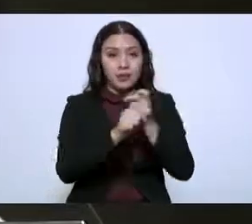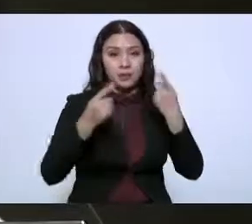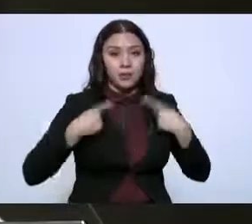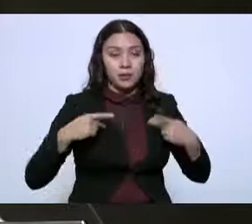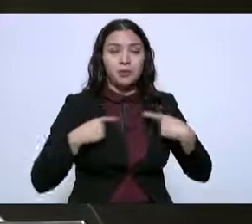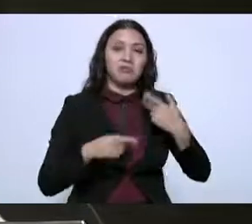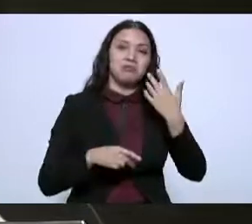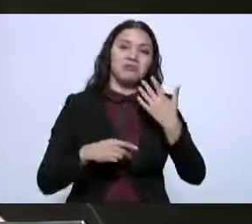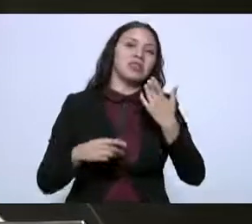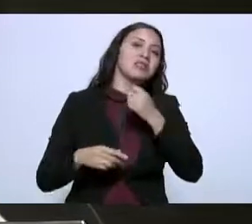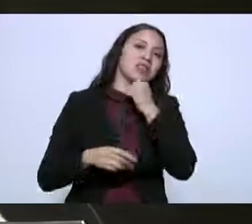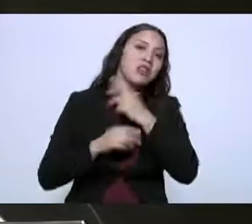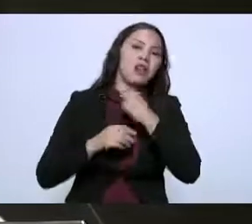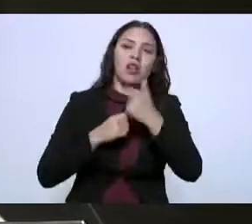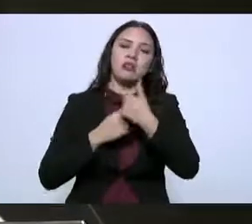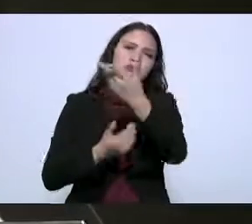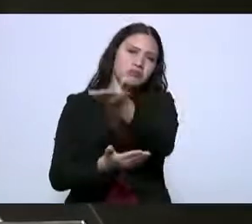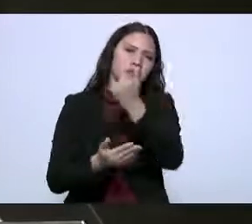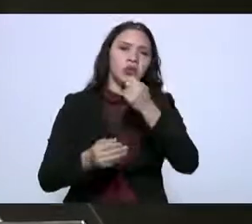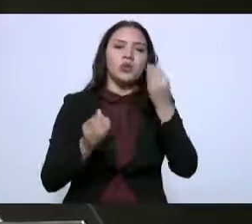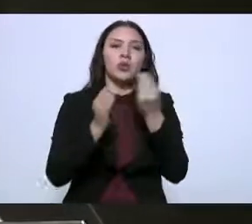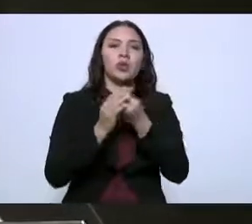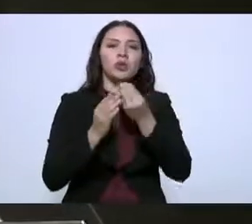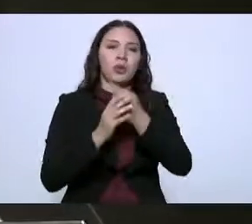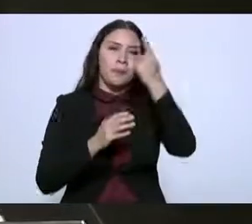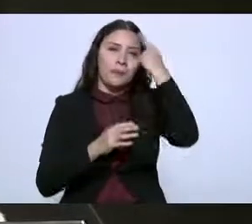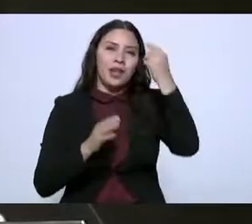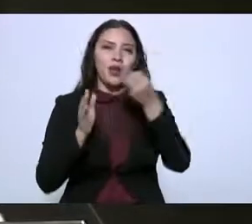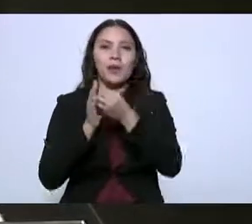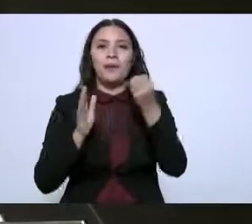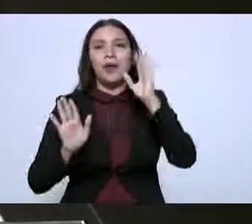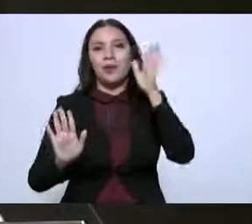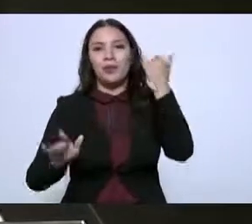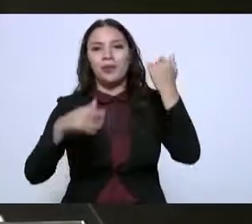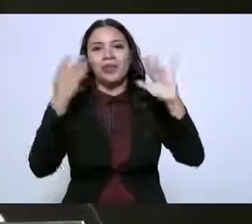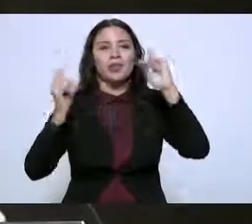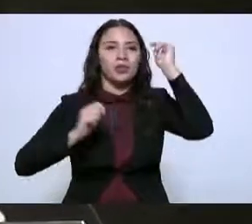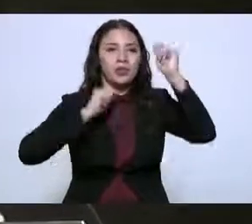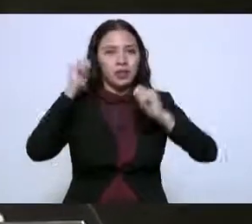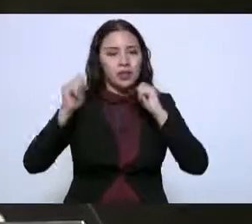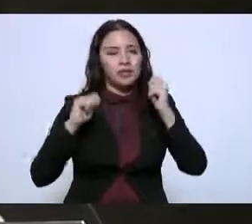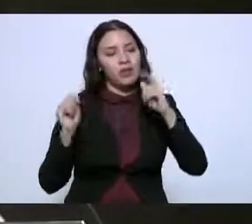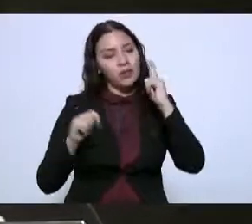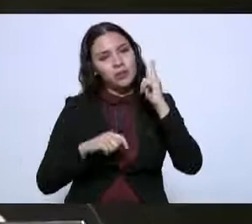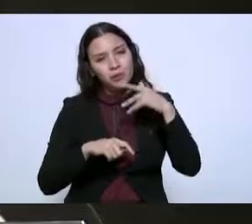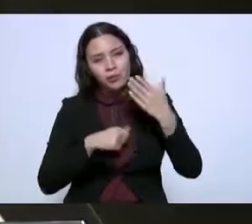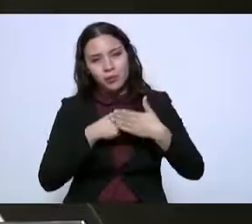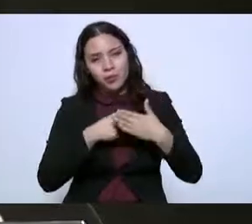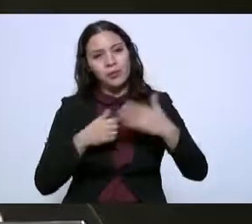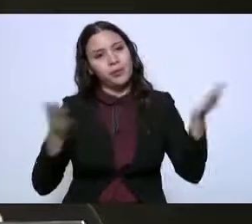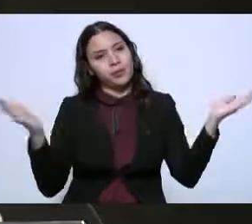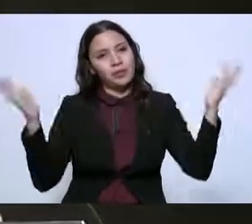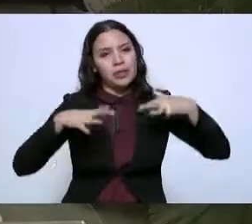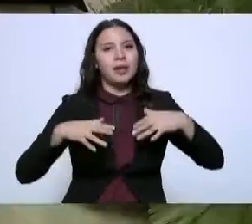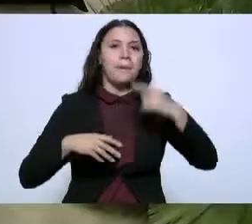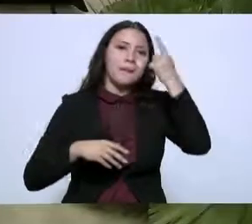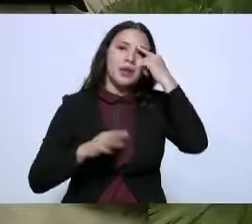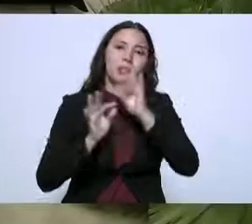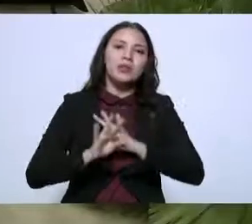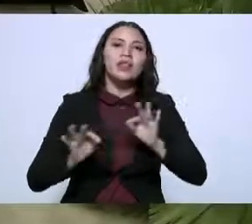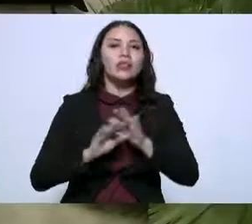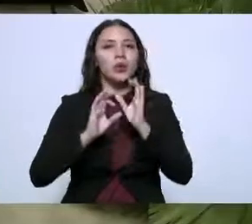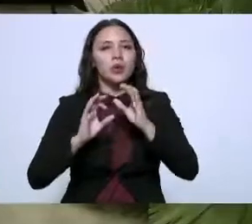a formar parte del gran curso regional de la organización mundial de turismo sobre una visión de gestión sostenible